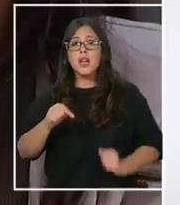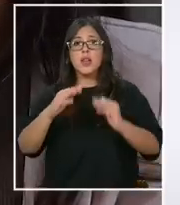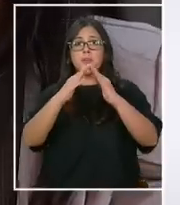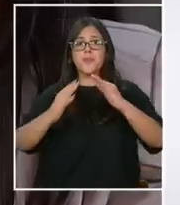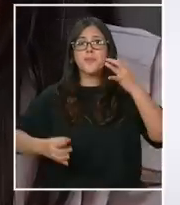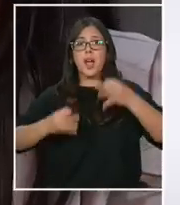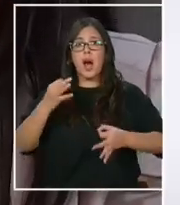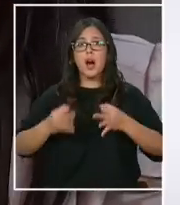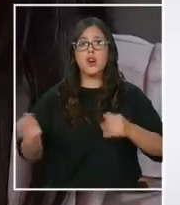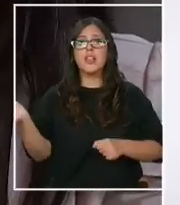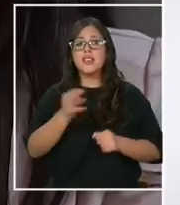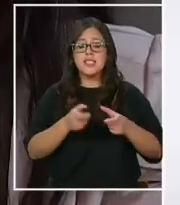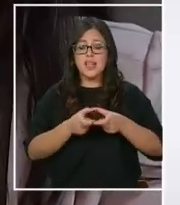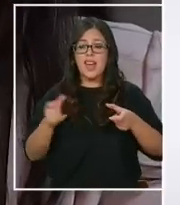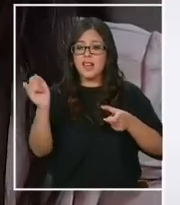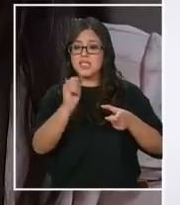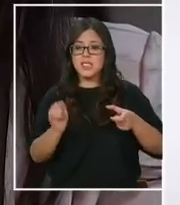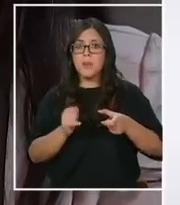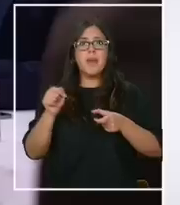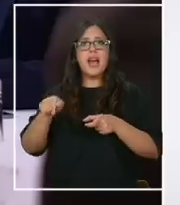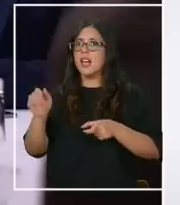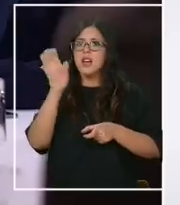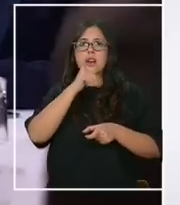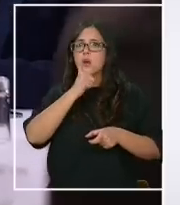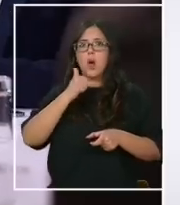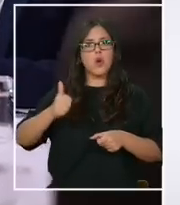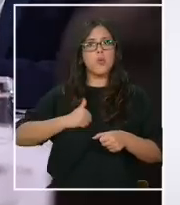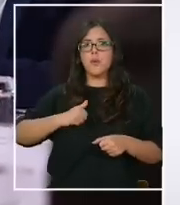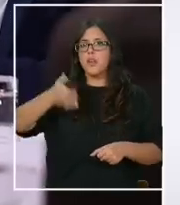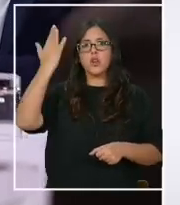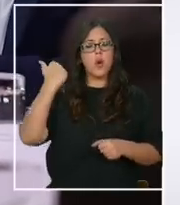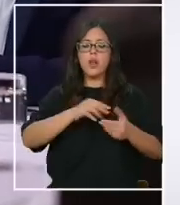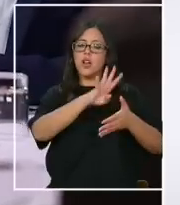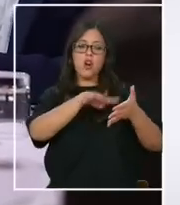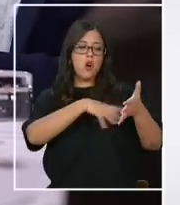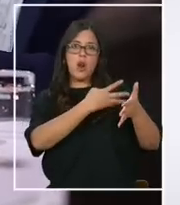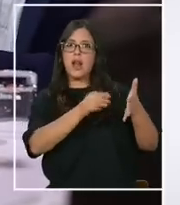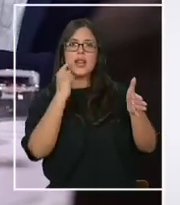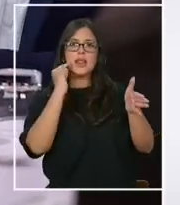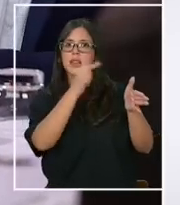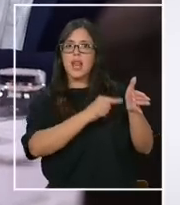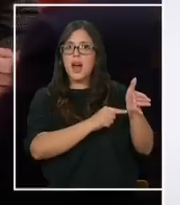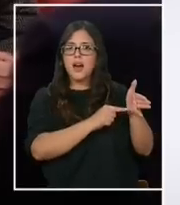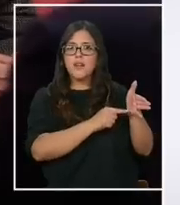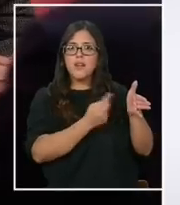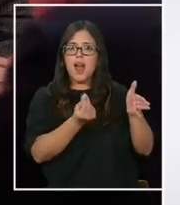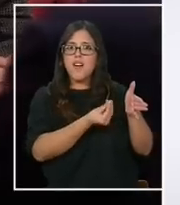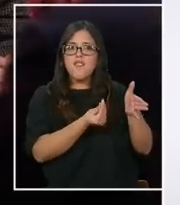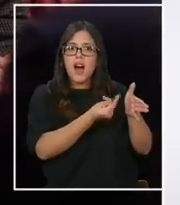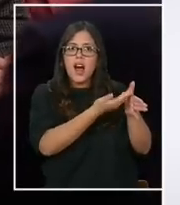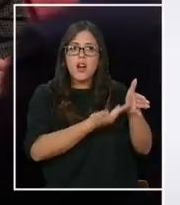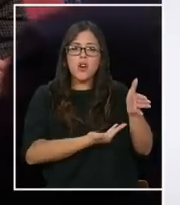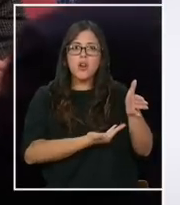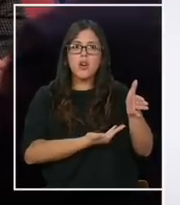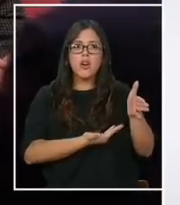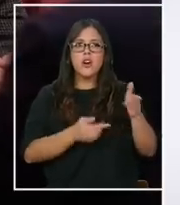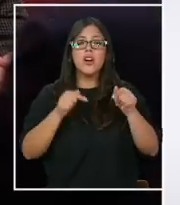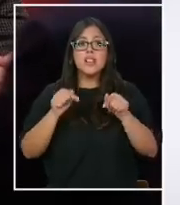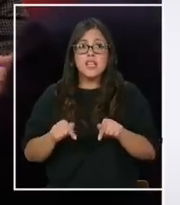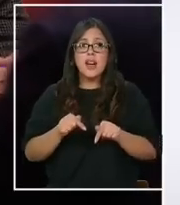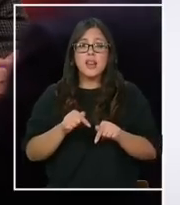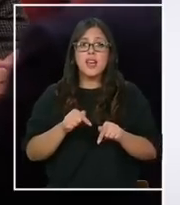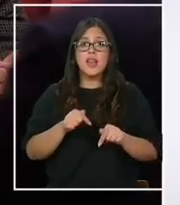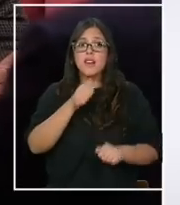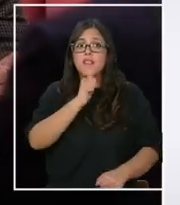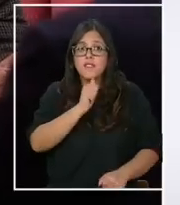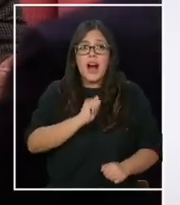las ISAPRE son las que no cumplieron en su momento con la tabla de factores respectivos y, por tanto, tienen una deuda